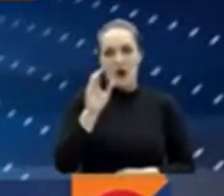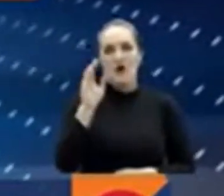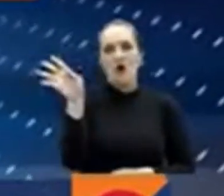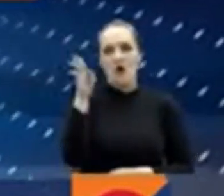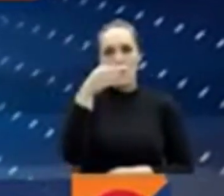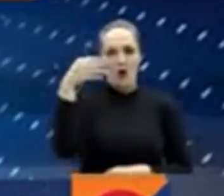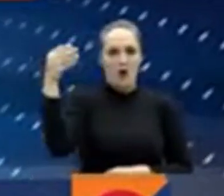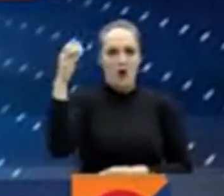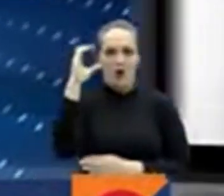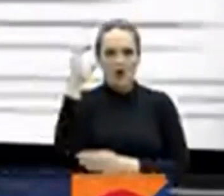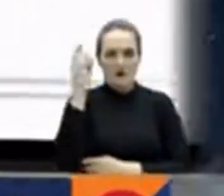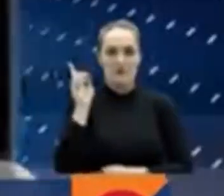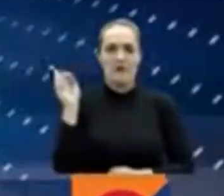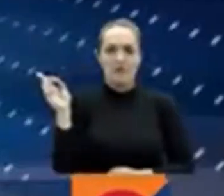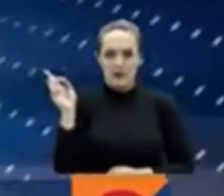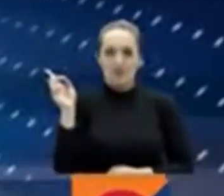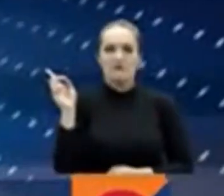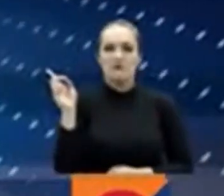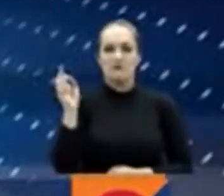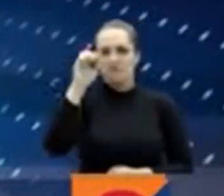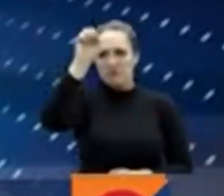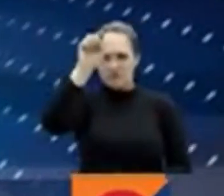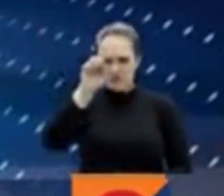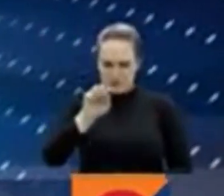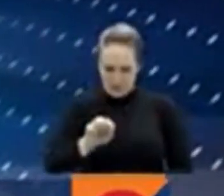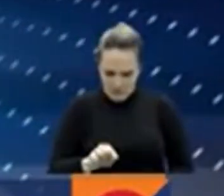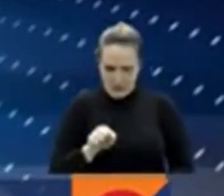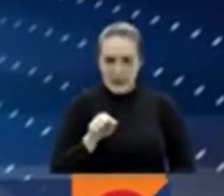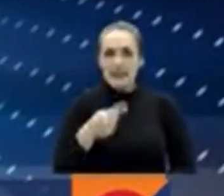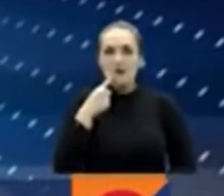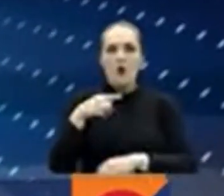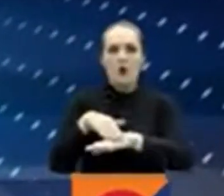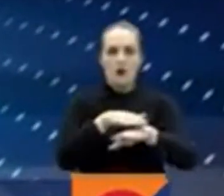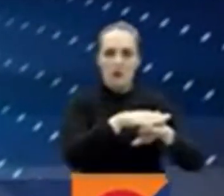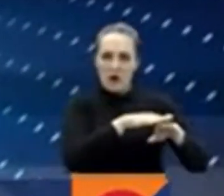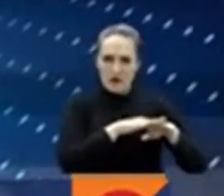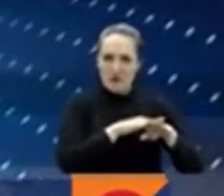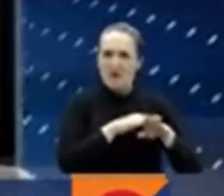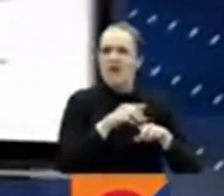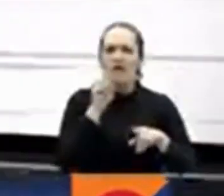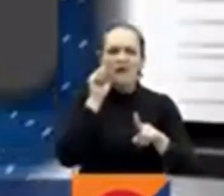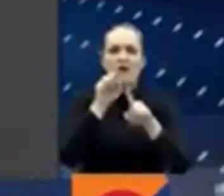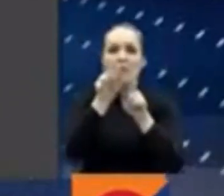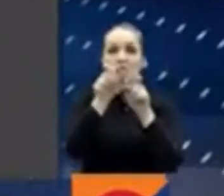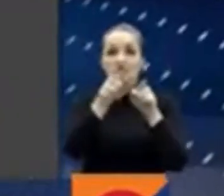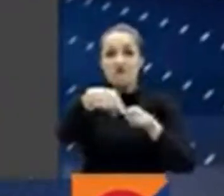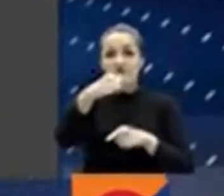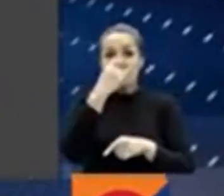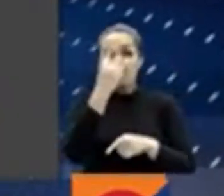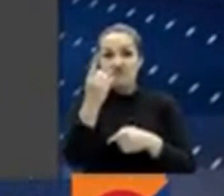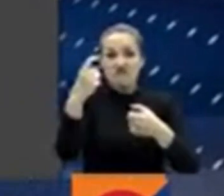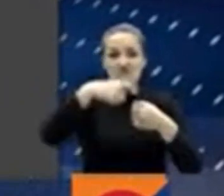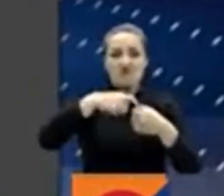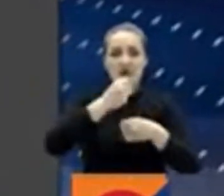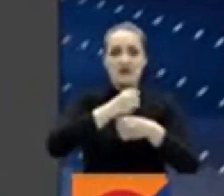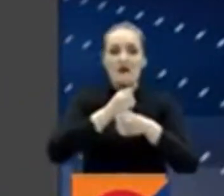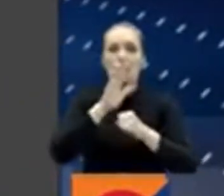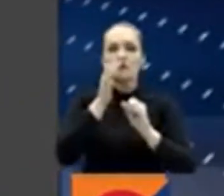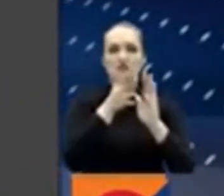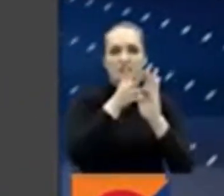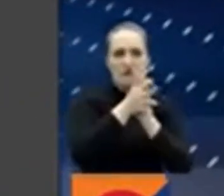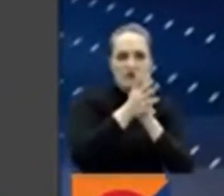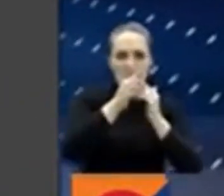desliza hasta abajo y lea con atención la descripción de la convocatoria que busca personas interesadas en ciencia de